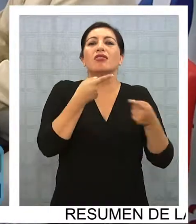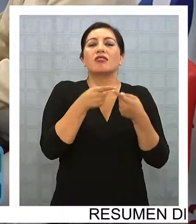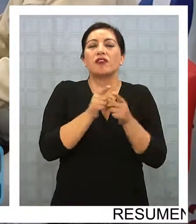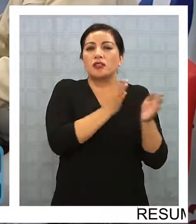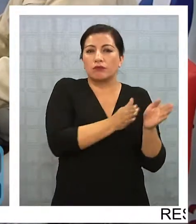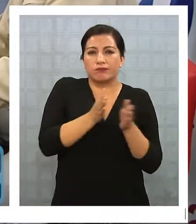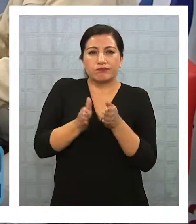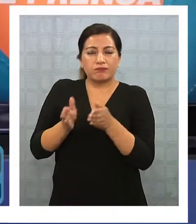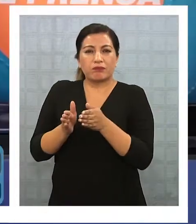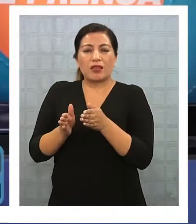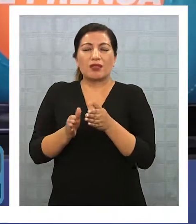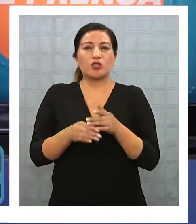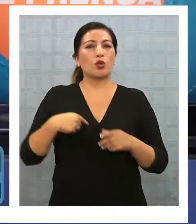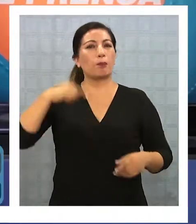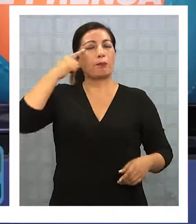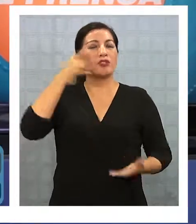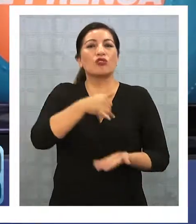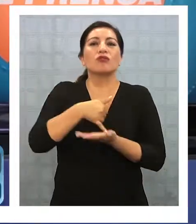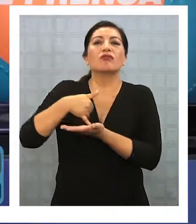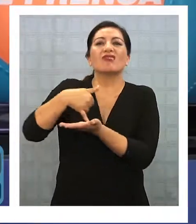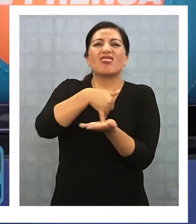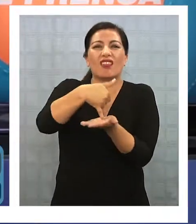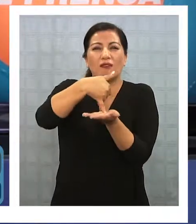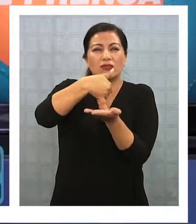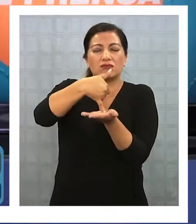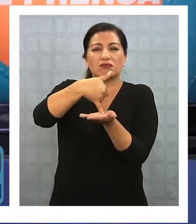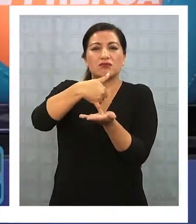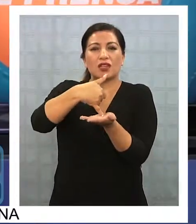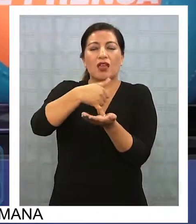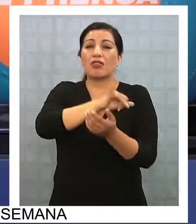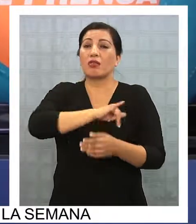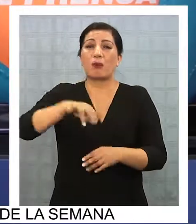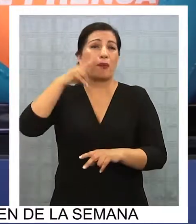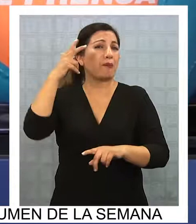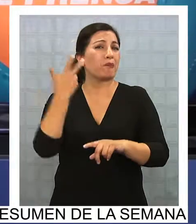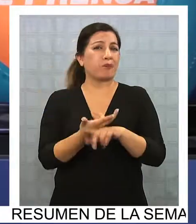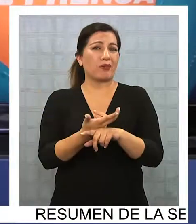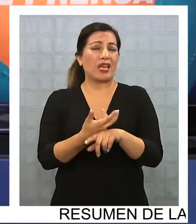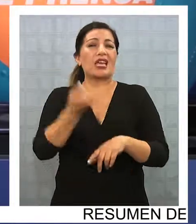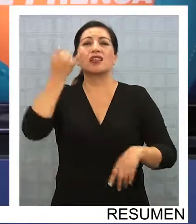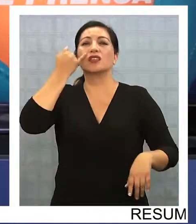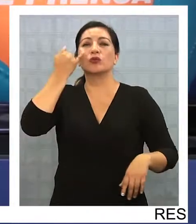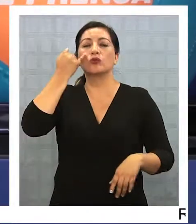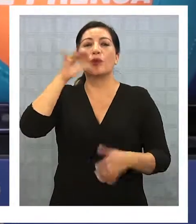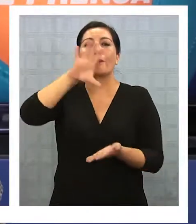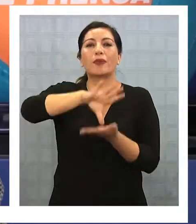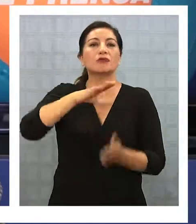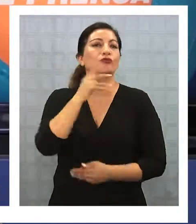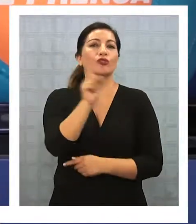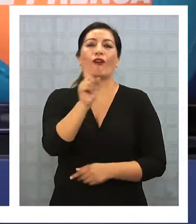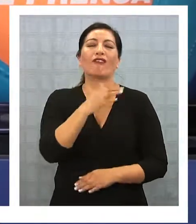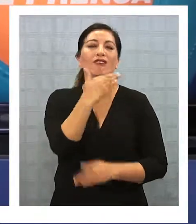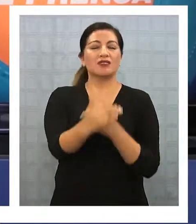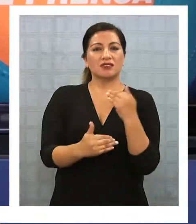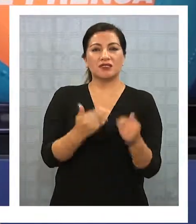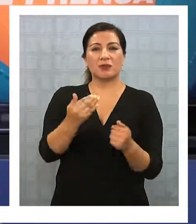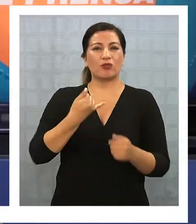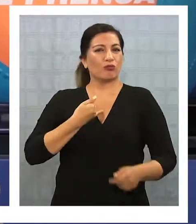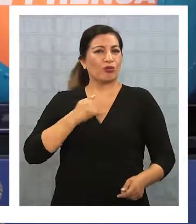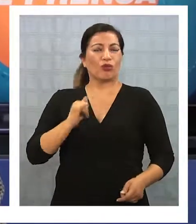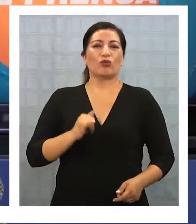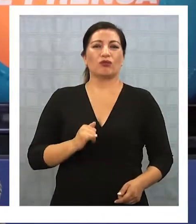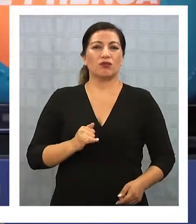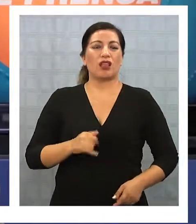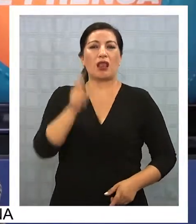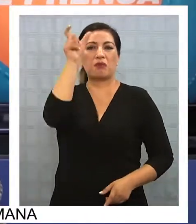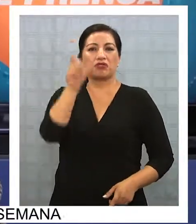evidentemente genera inestabilidad y cuando hay inestabilidad fallan las instituciones ¿no es cierto? y los países no avanzan y por eso que a mí no